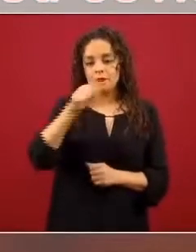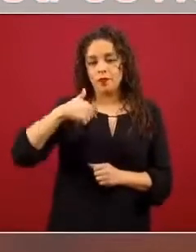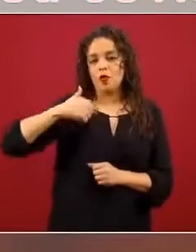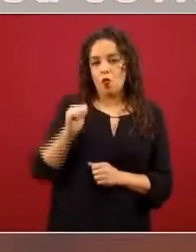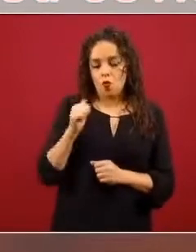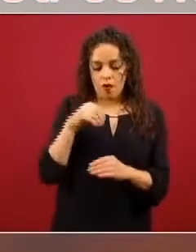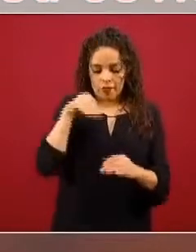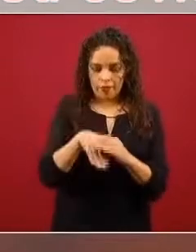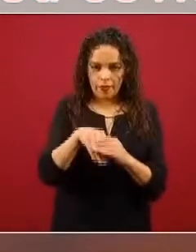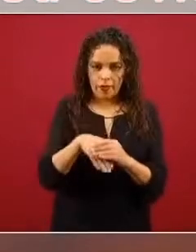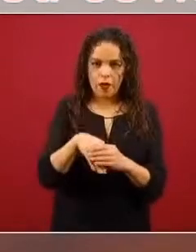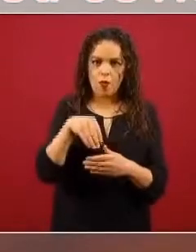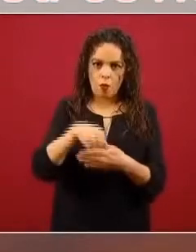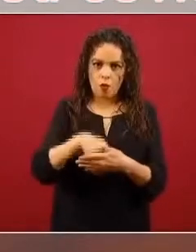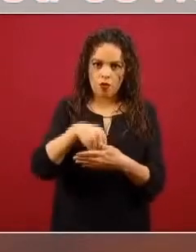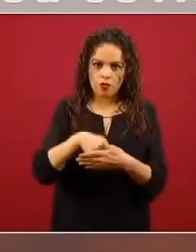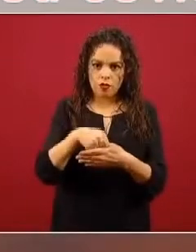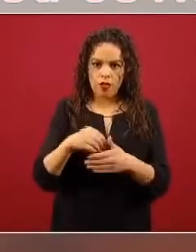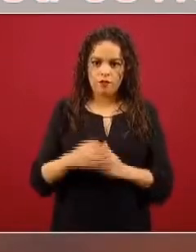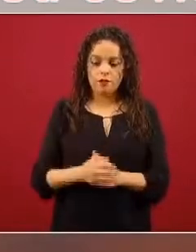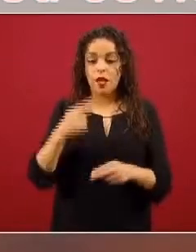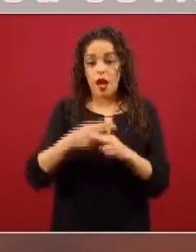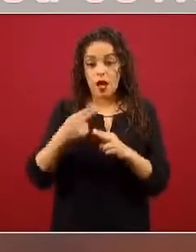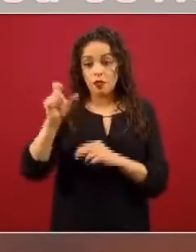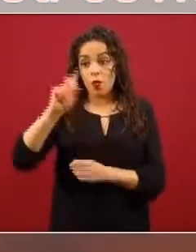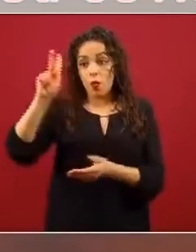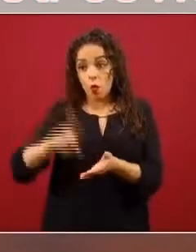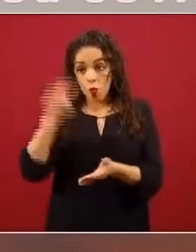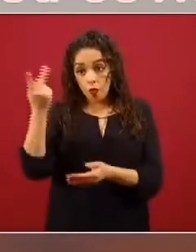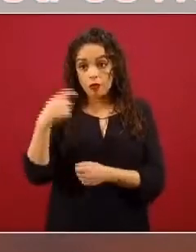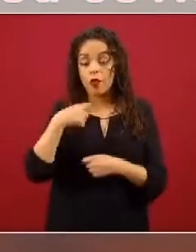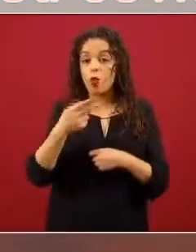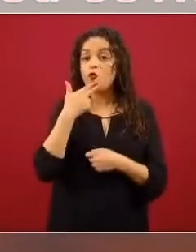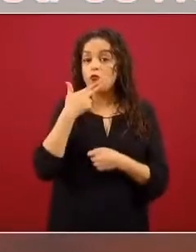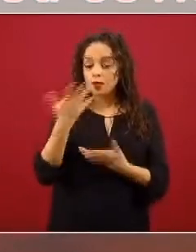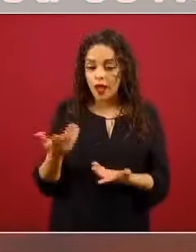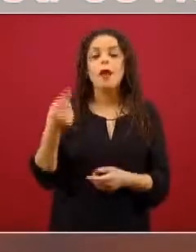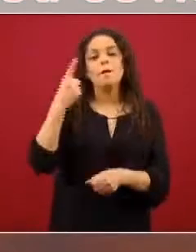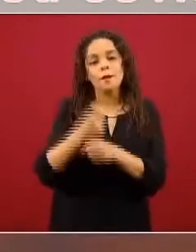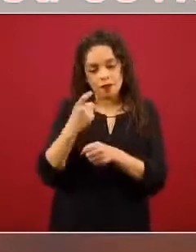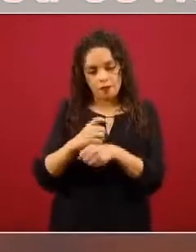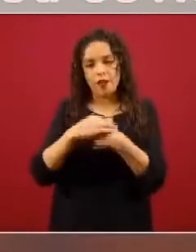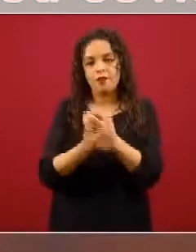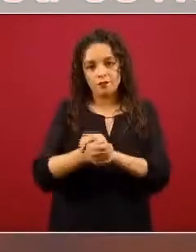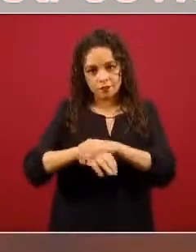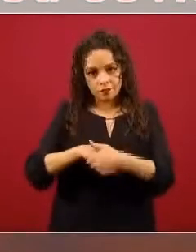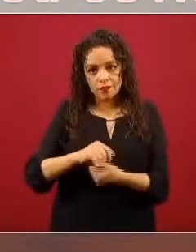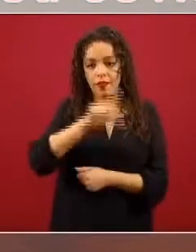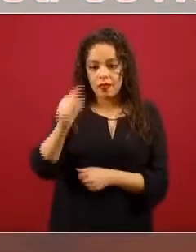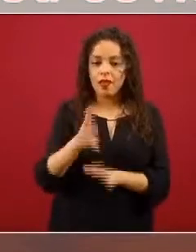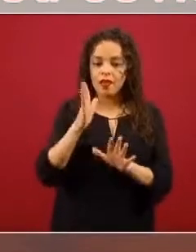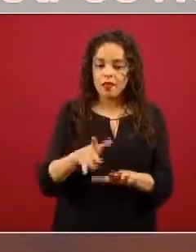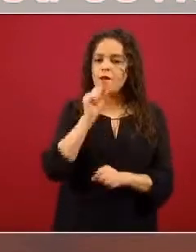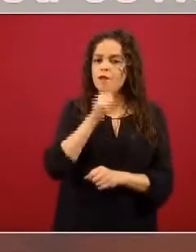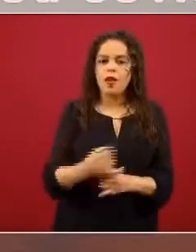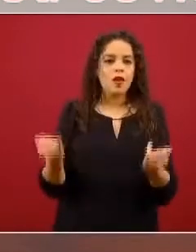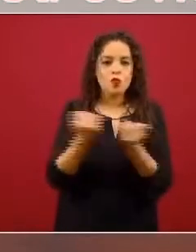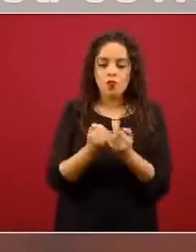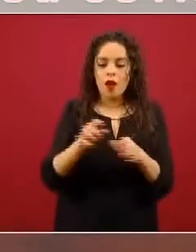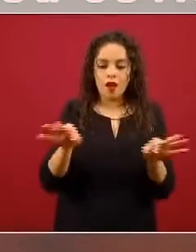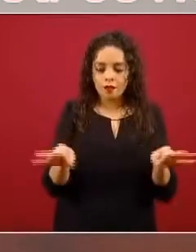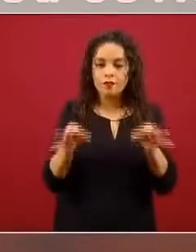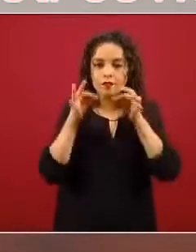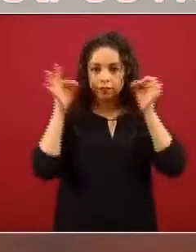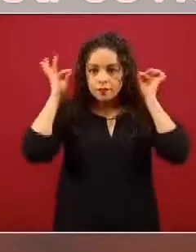hasta que la vuelva a utilizar, me hago higiene de manos. Y cuando la vuelvo a utilizar, hago el mismo procedimiento. Estas se tienen que